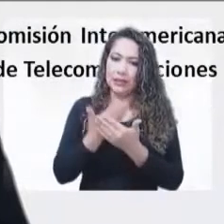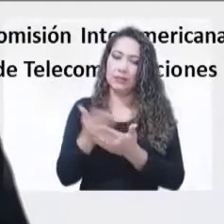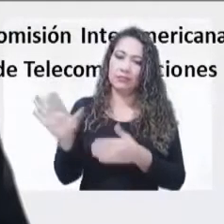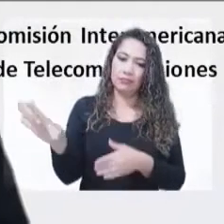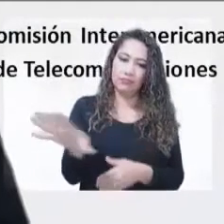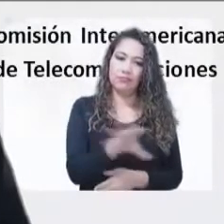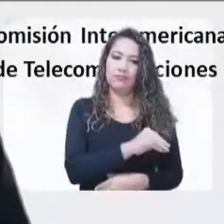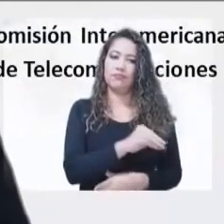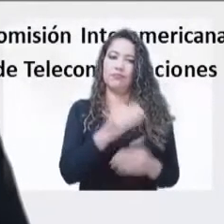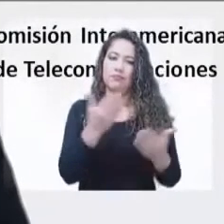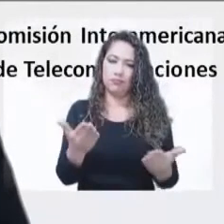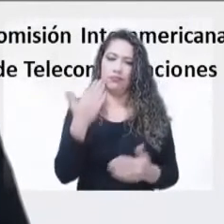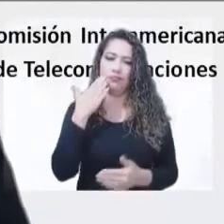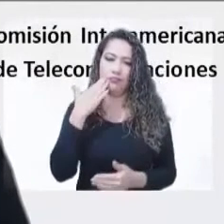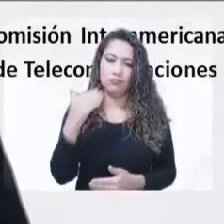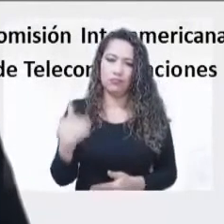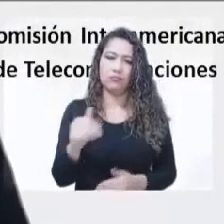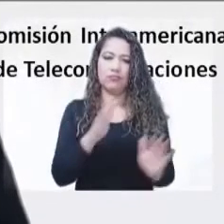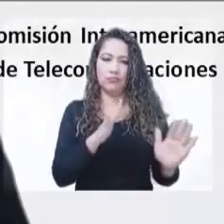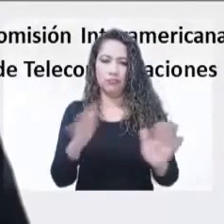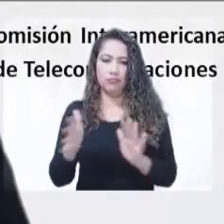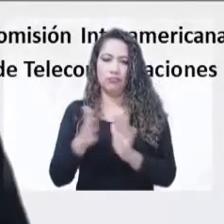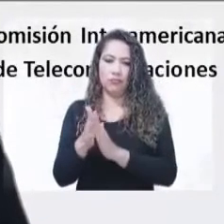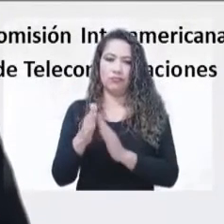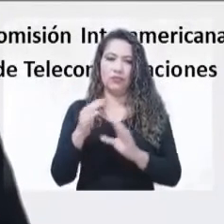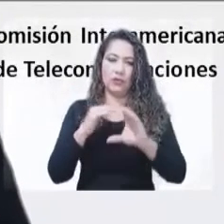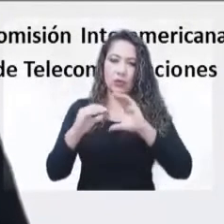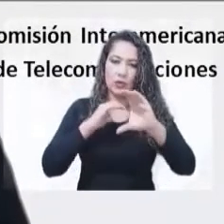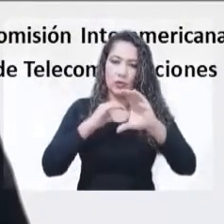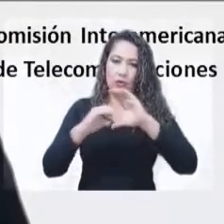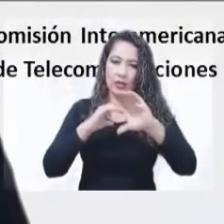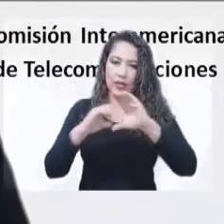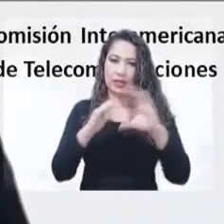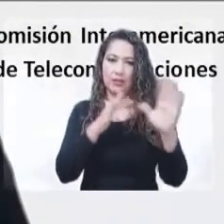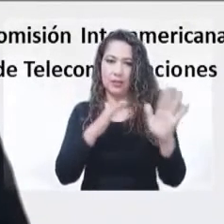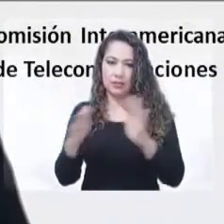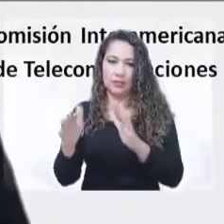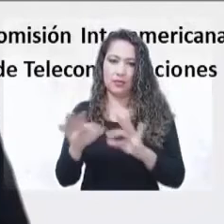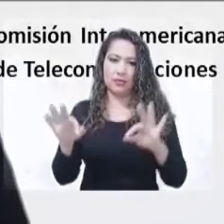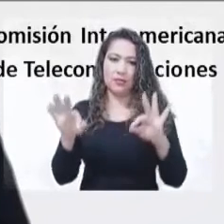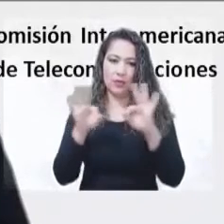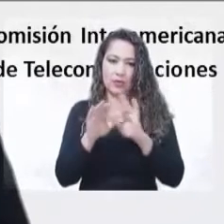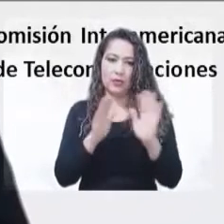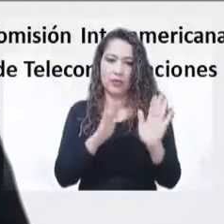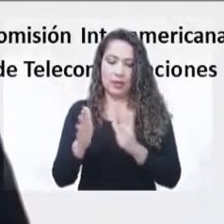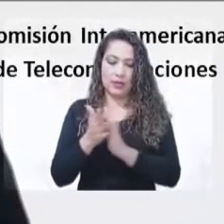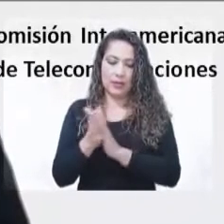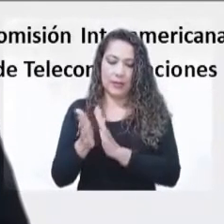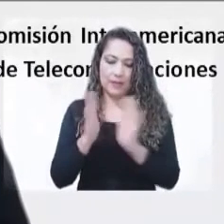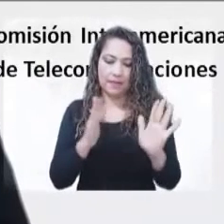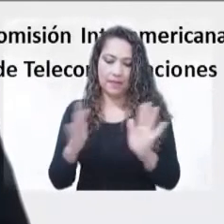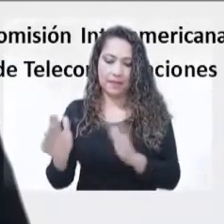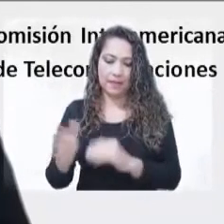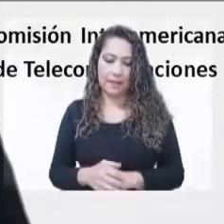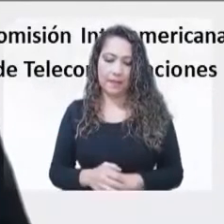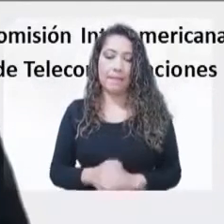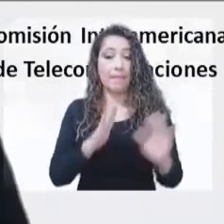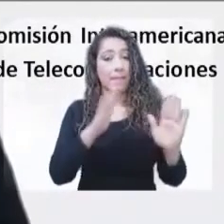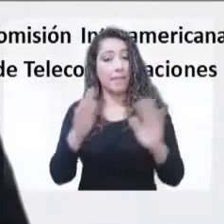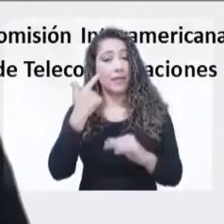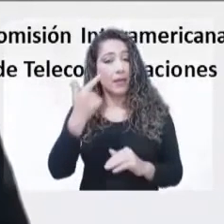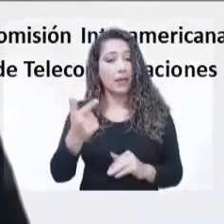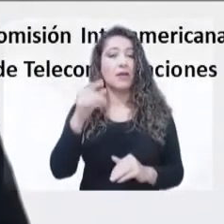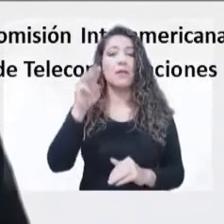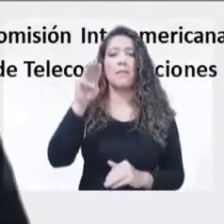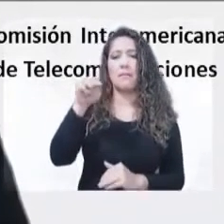Comunicaciones. Miguel Felipe Anzola, director de la Agencia Nacional del Espectro. Mario Maniewicz, director de la